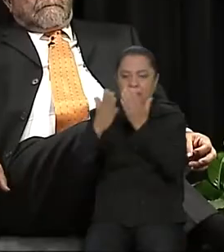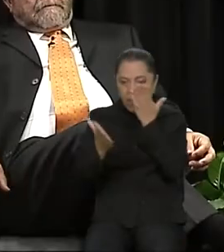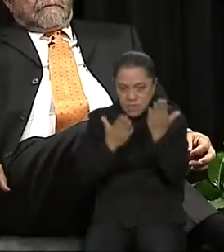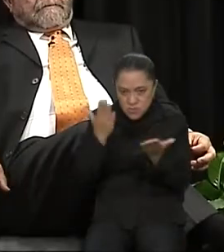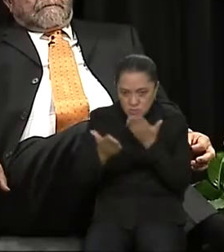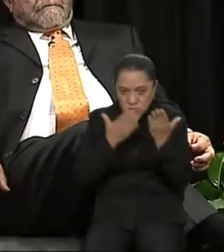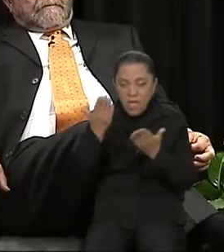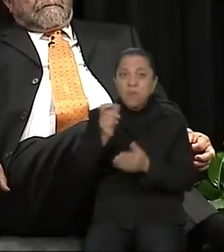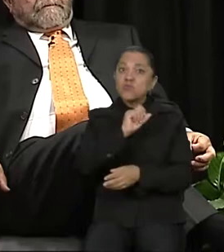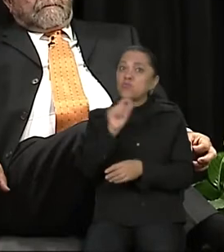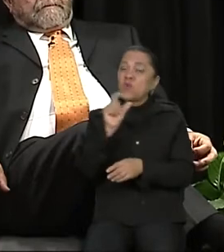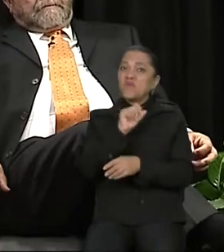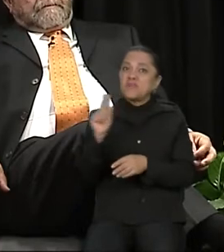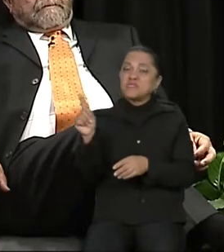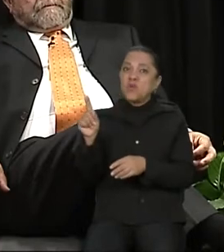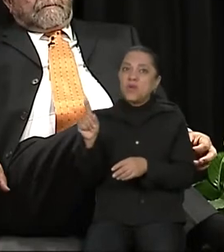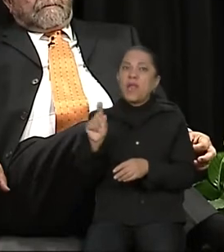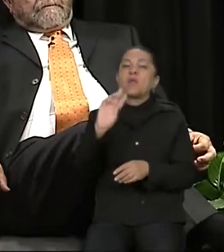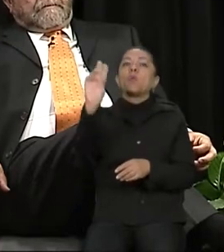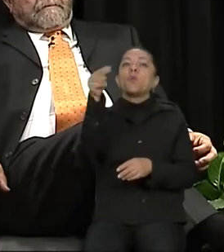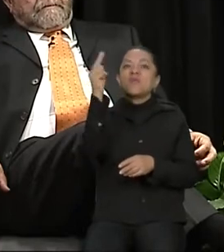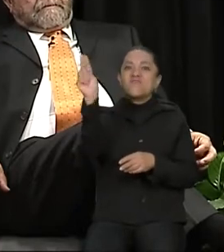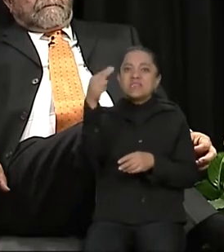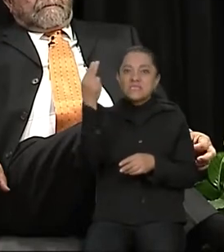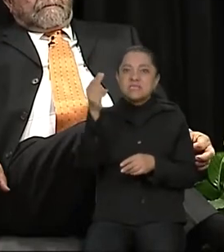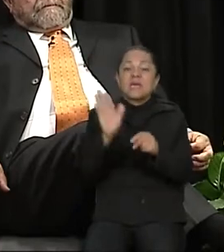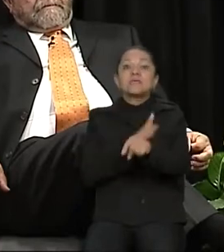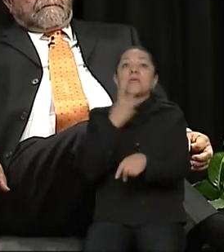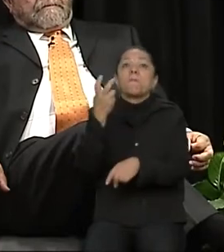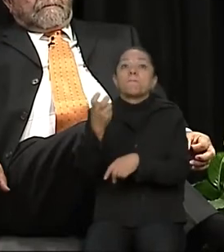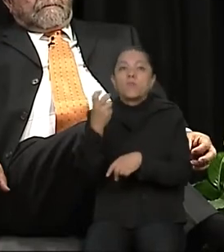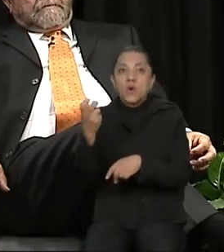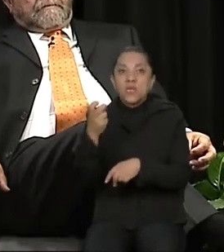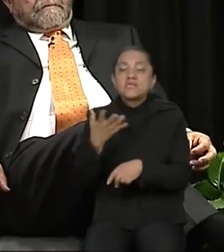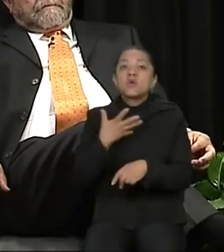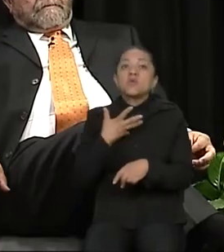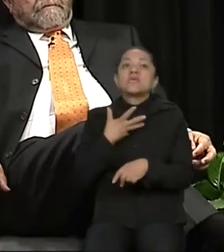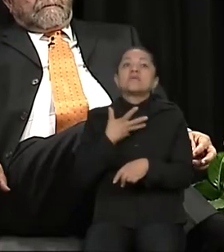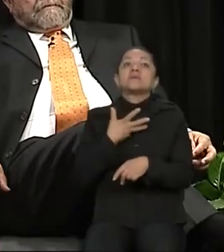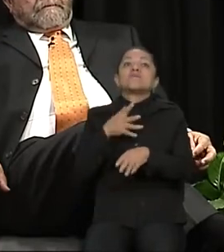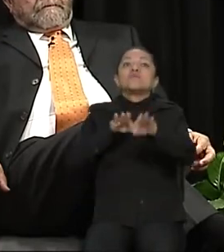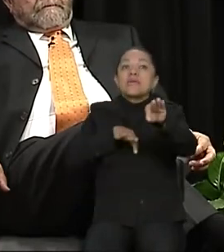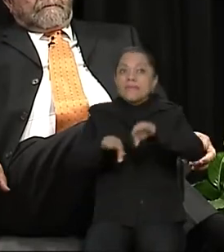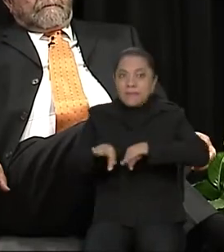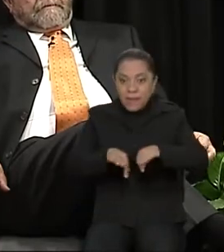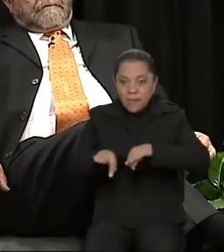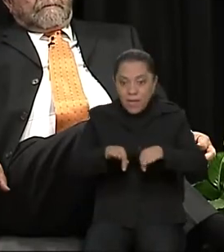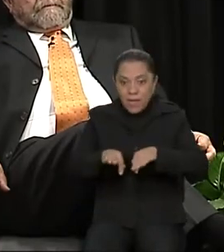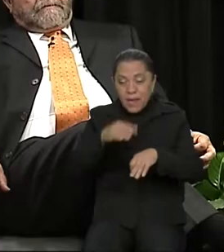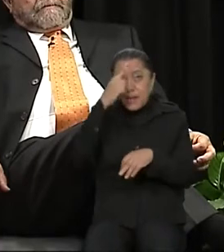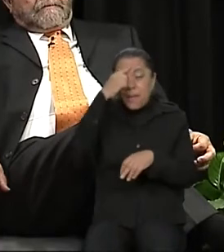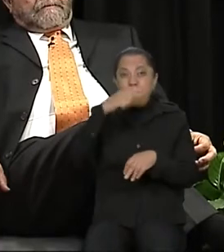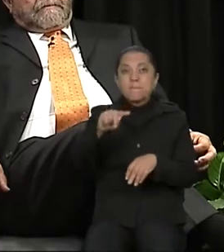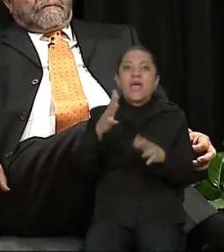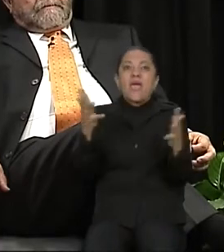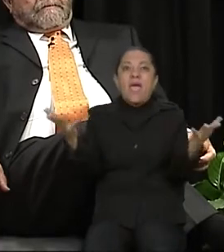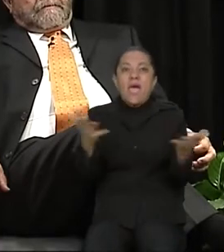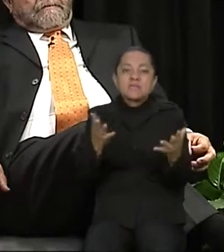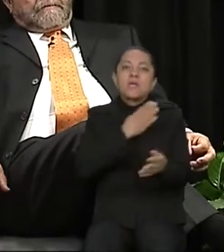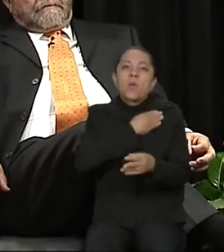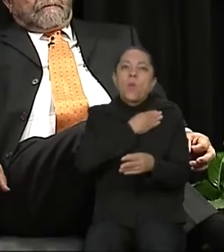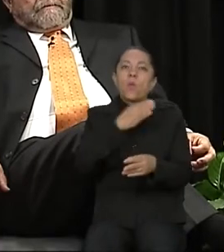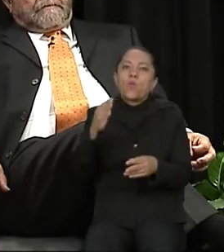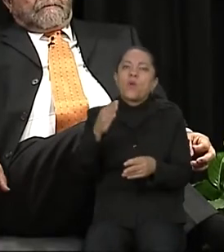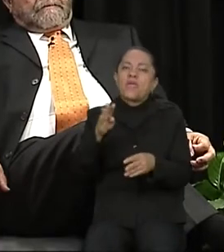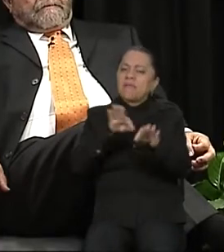universitaria. Y por lo consiguiente, tenemos que trabajar para que se haga un buen trabajo, proyecto de